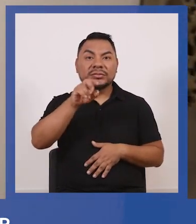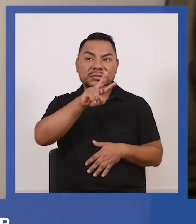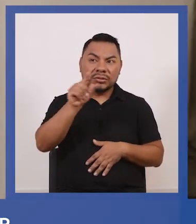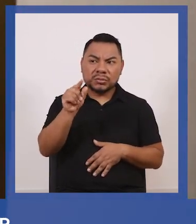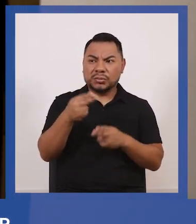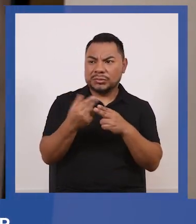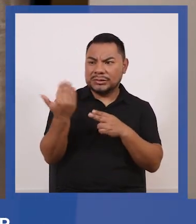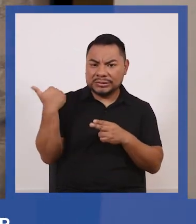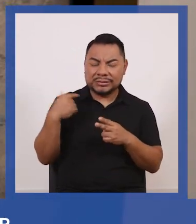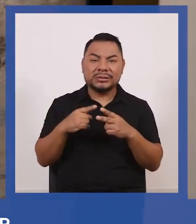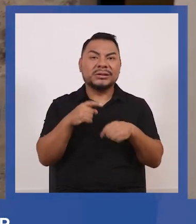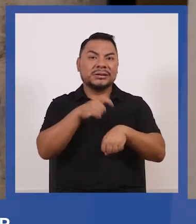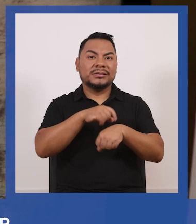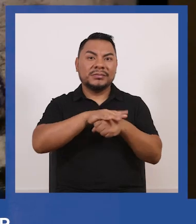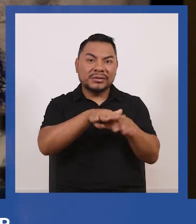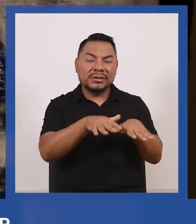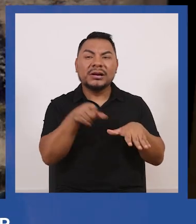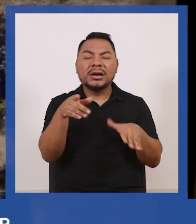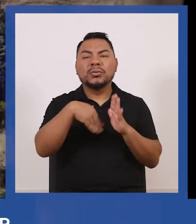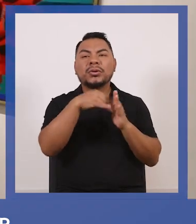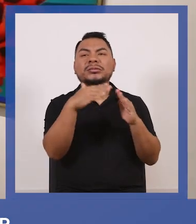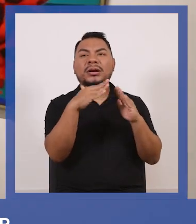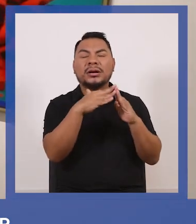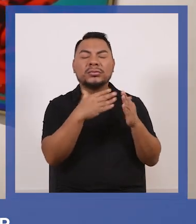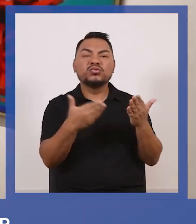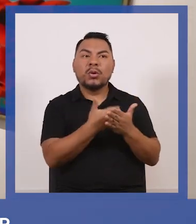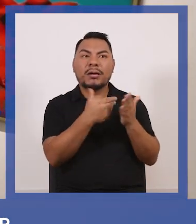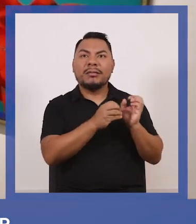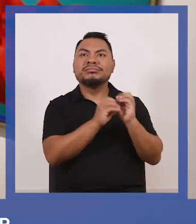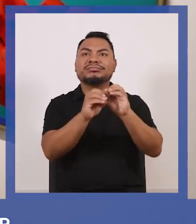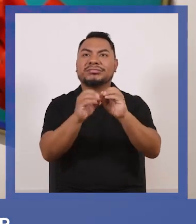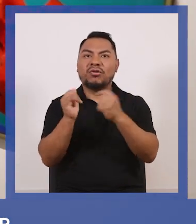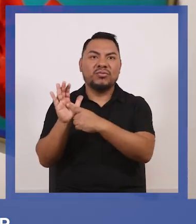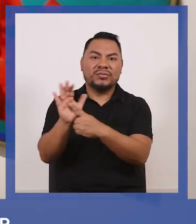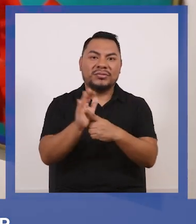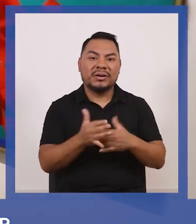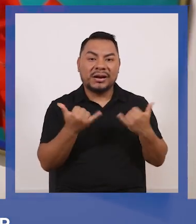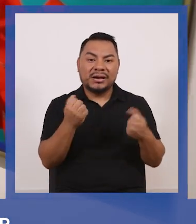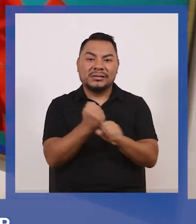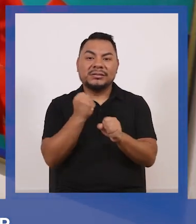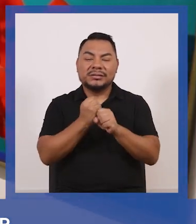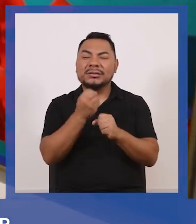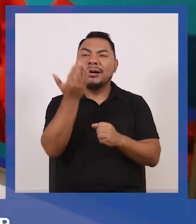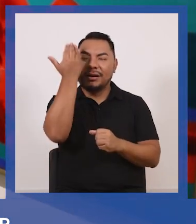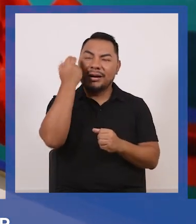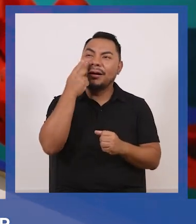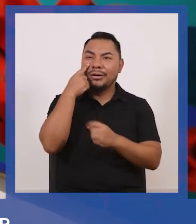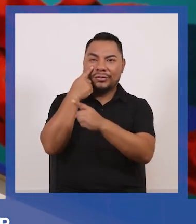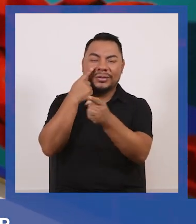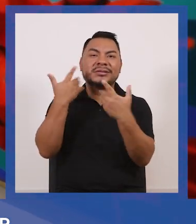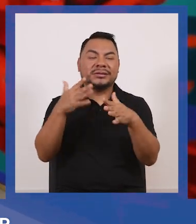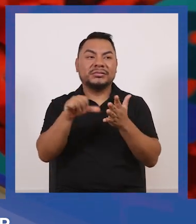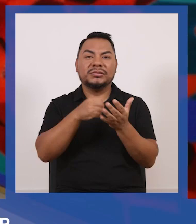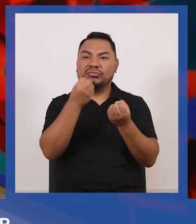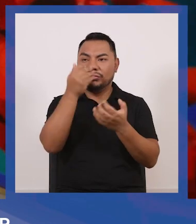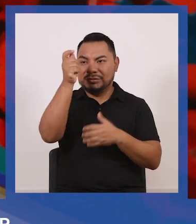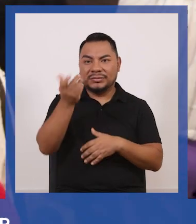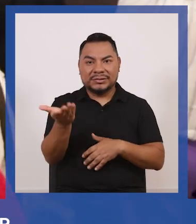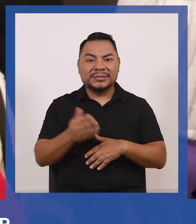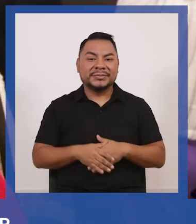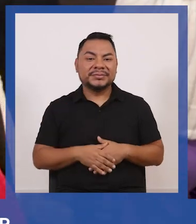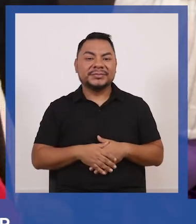que es periodo de pandemia así que hay muchas obras nuevas pero que también están trabajos bien reconocidos muy reconocidos el artista